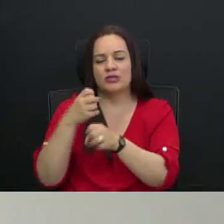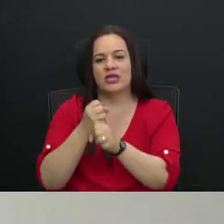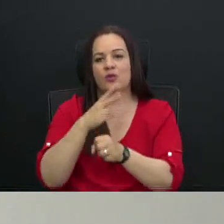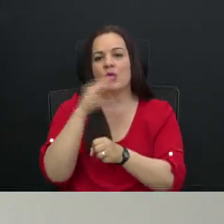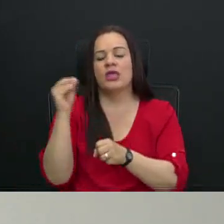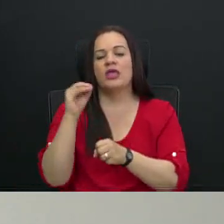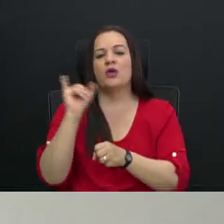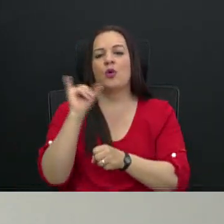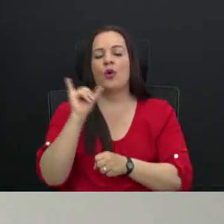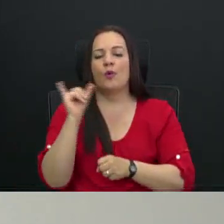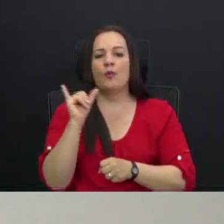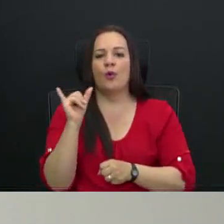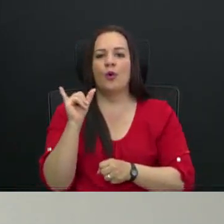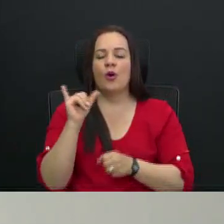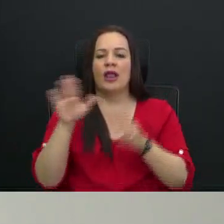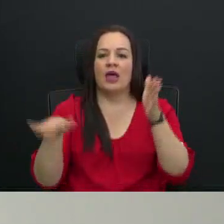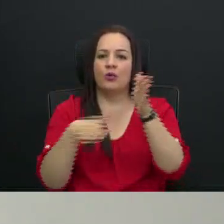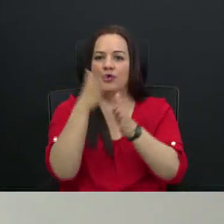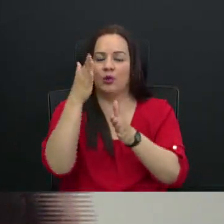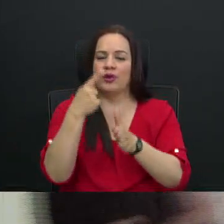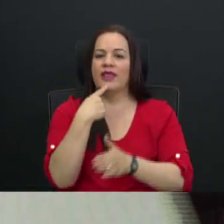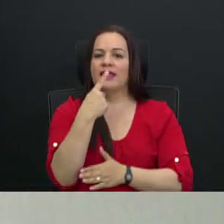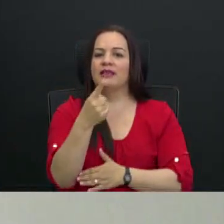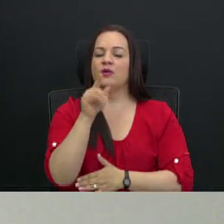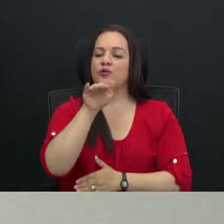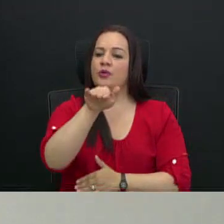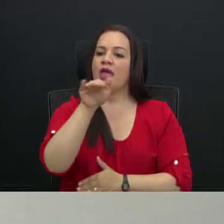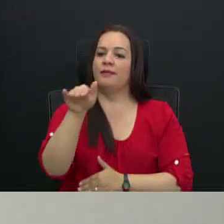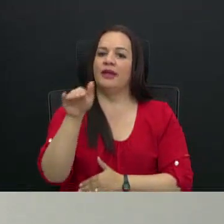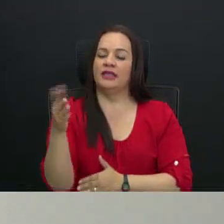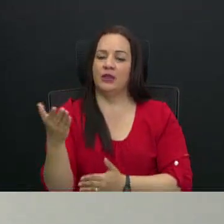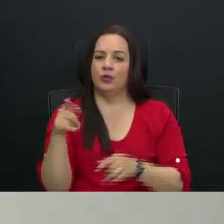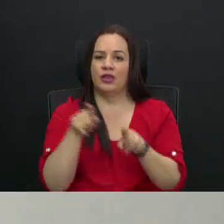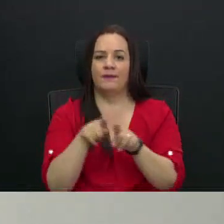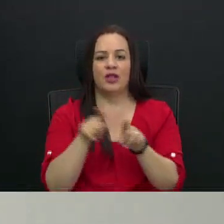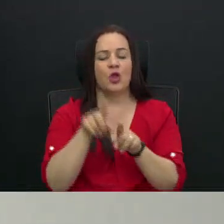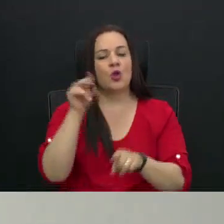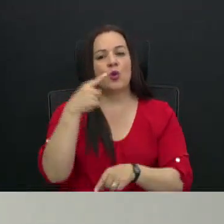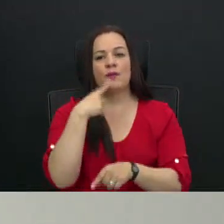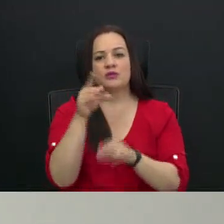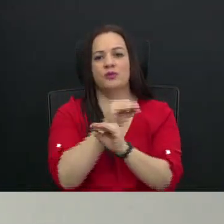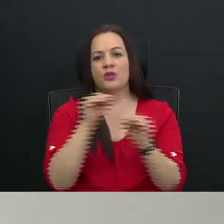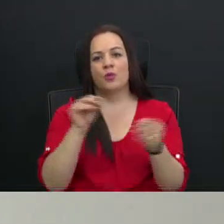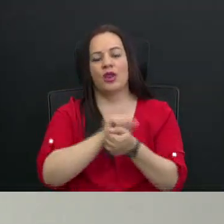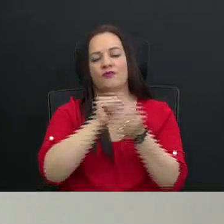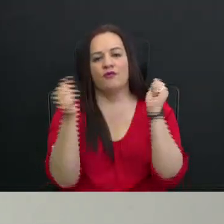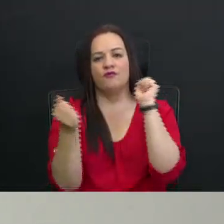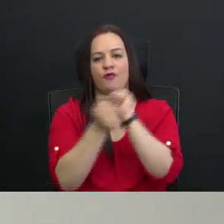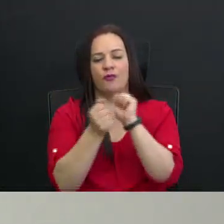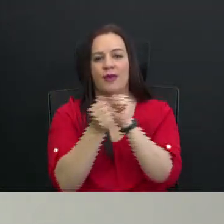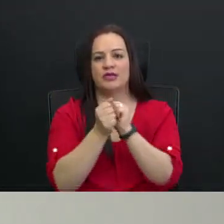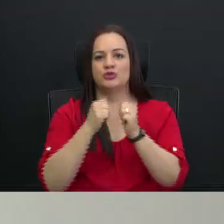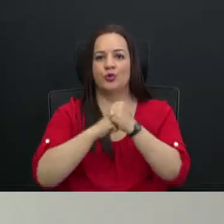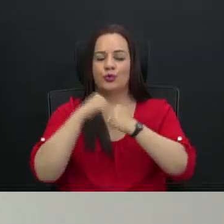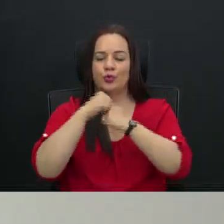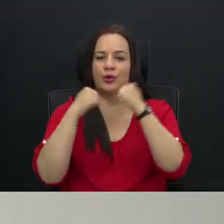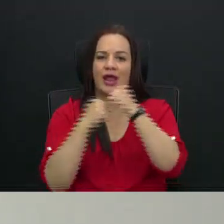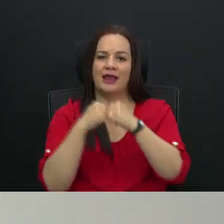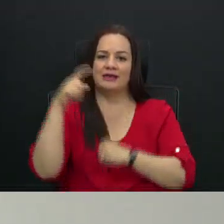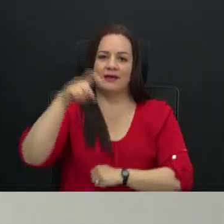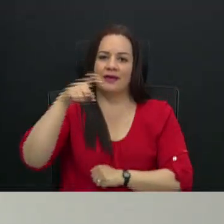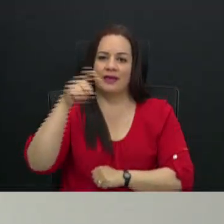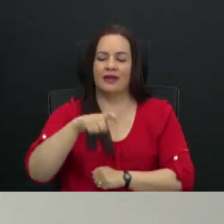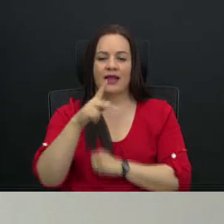advertido. Y finalmente que no mencionó ninguna de las reformas estructurales que se requieren en este país